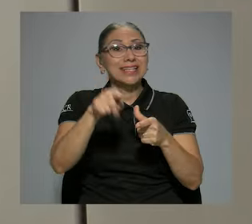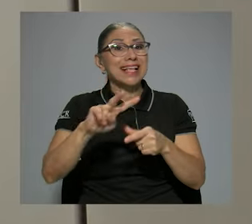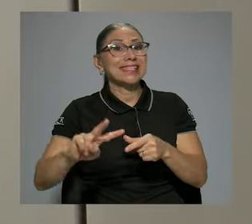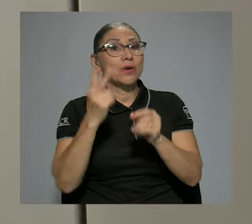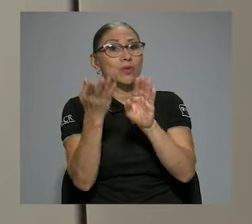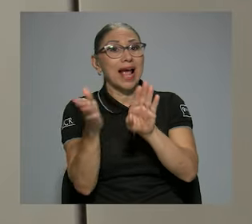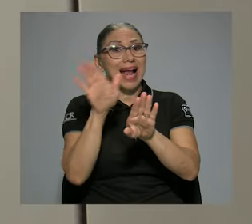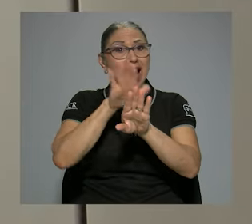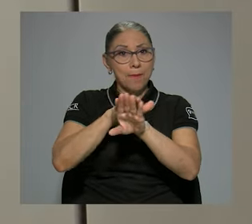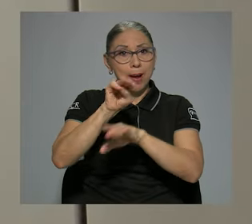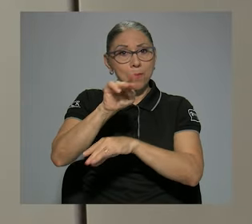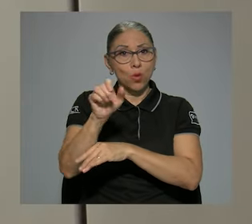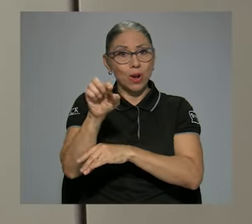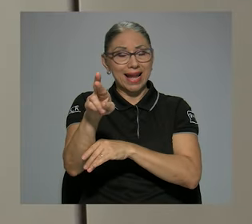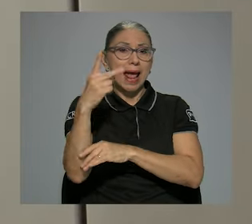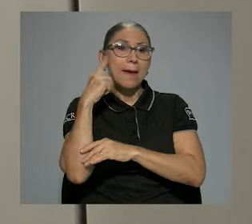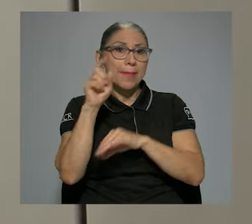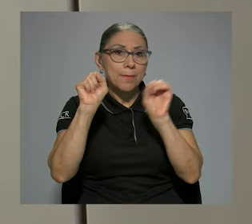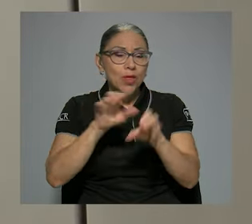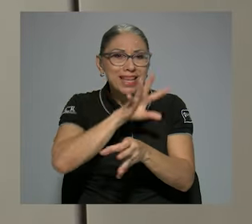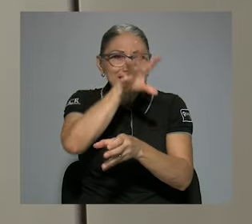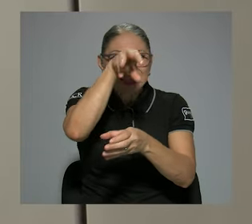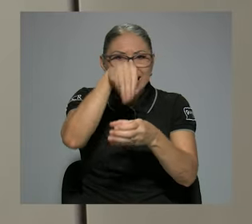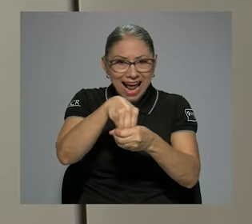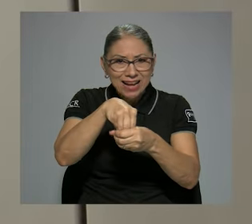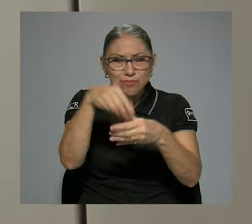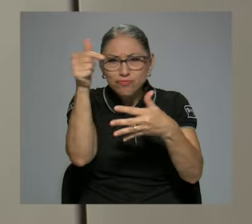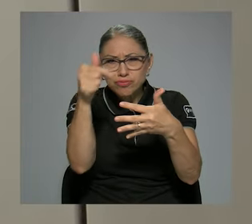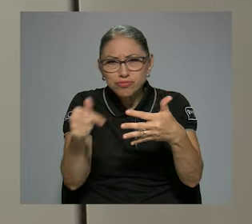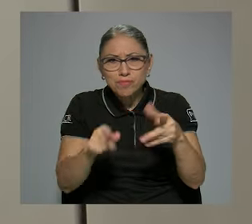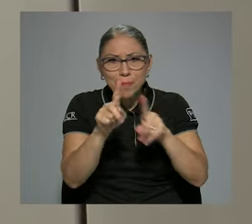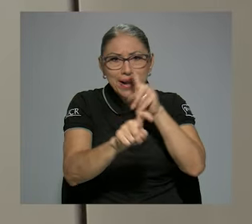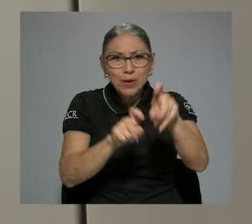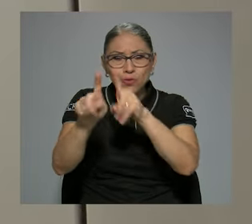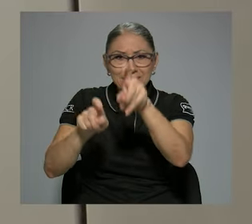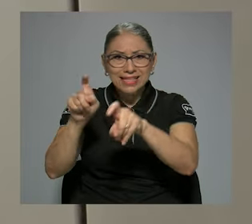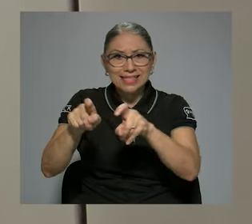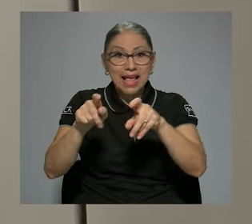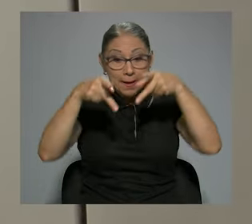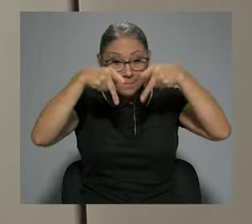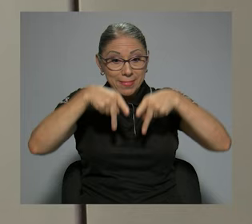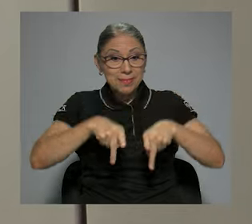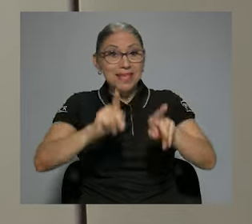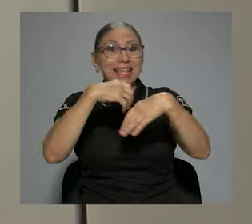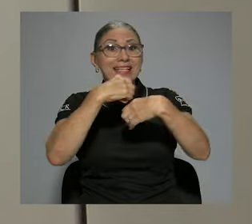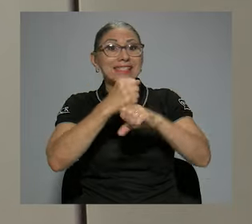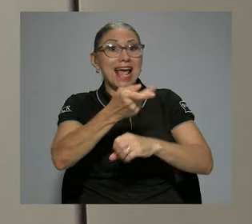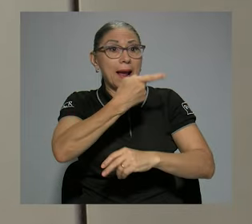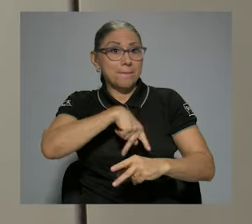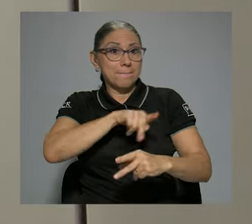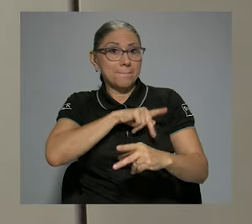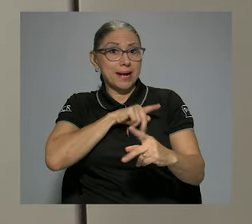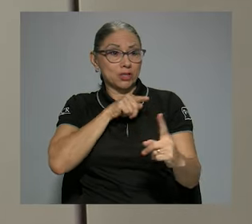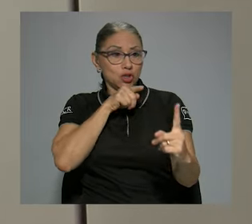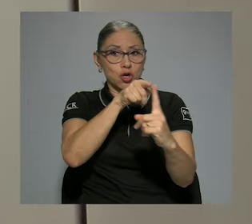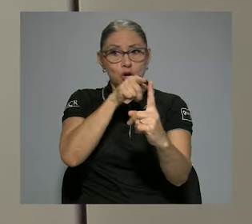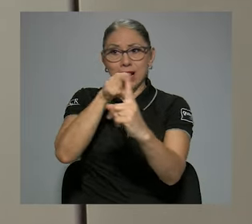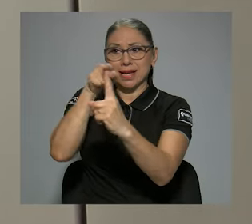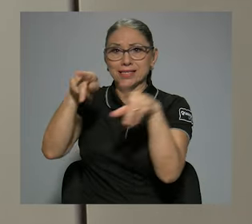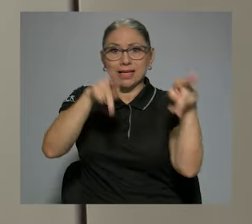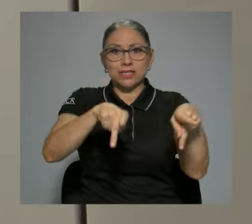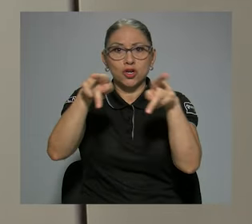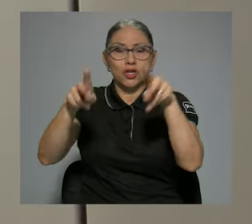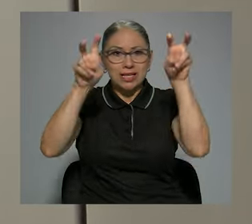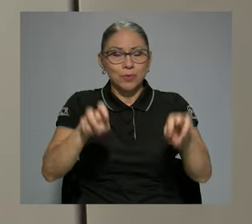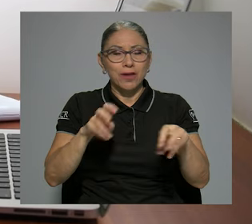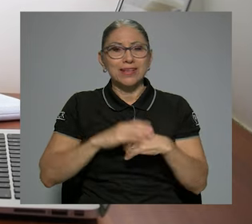esa es la segunda capa, es una segunda capa modular para integrar el despacho de preguntas, es la que permite la personalización de las